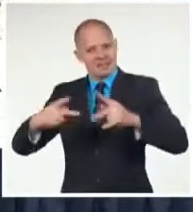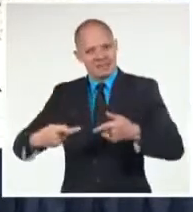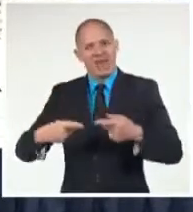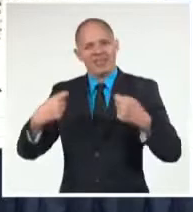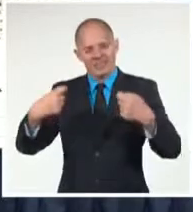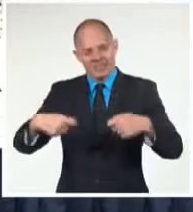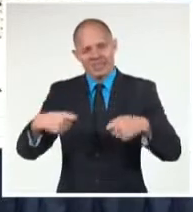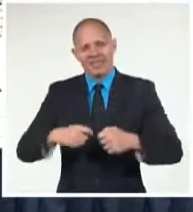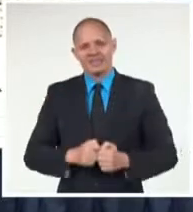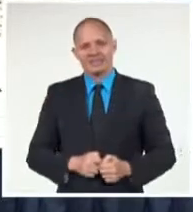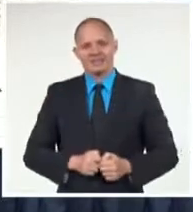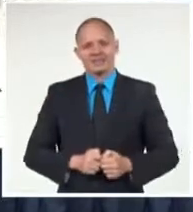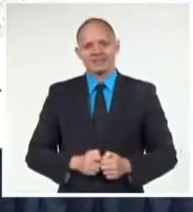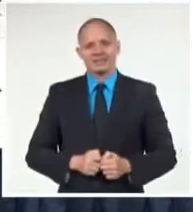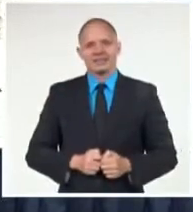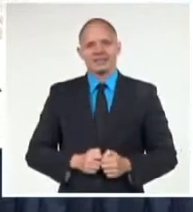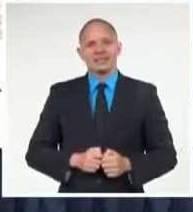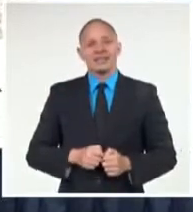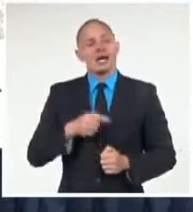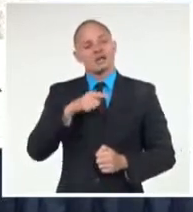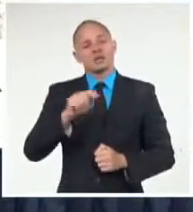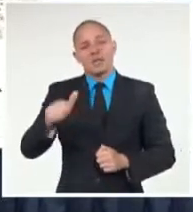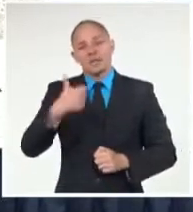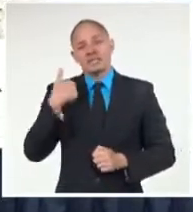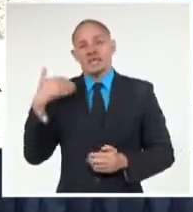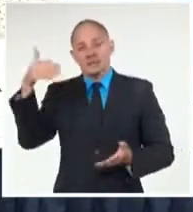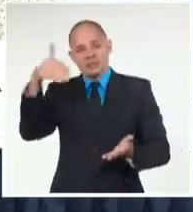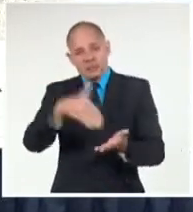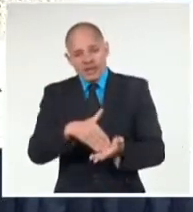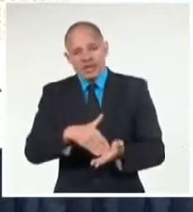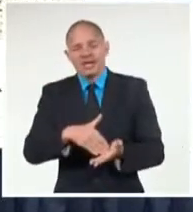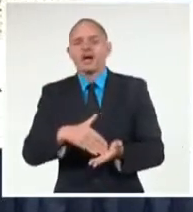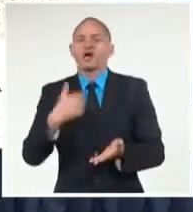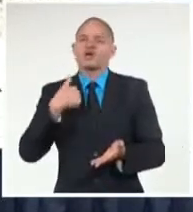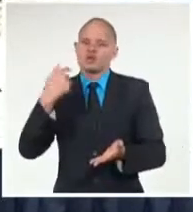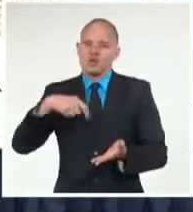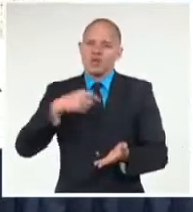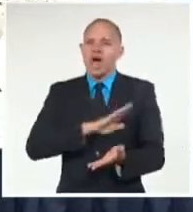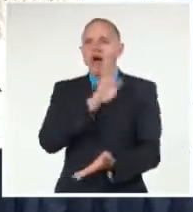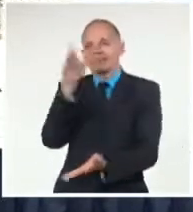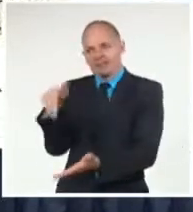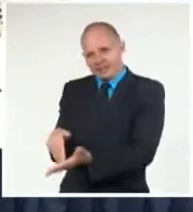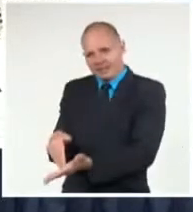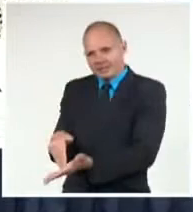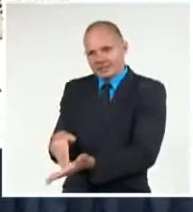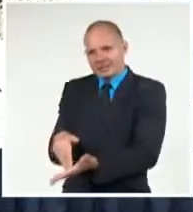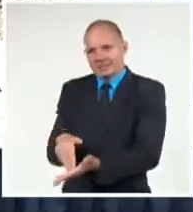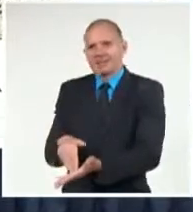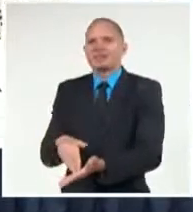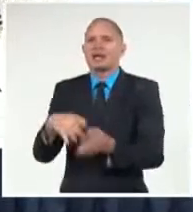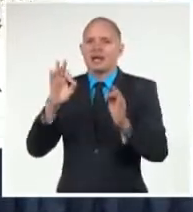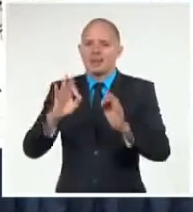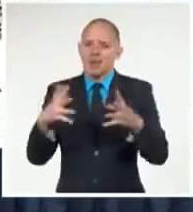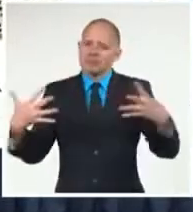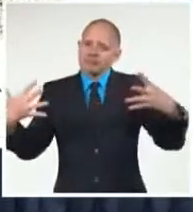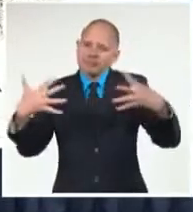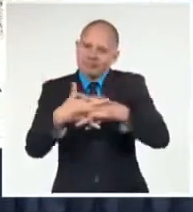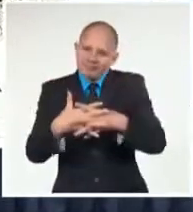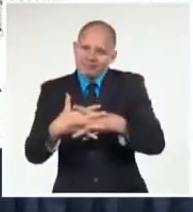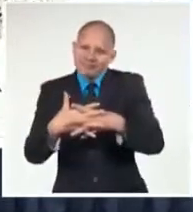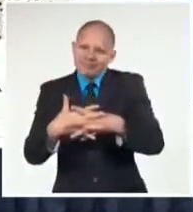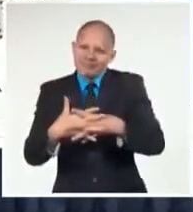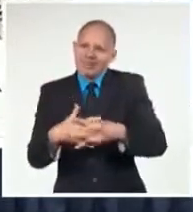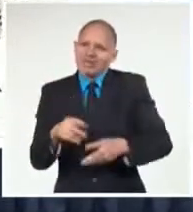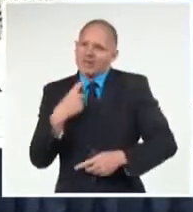recíproca y saber cómo es profundizar nuestras relaciones. Yo le he dicho